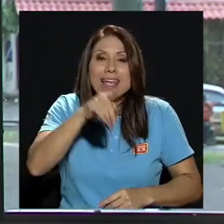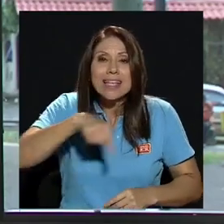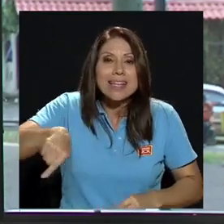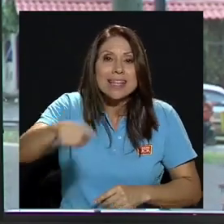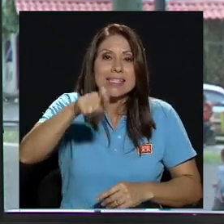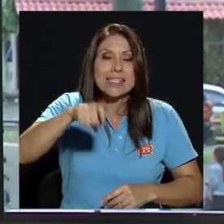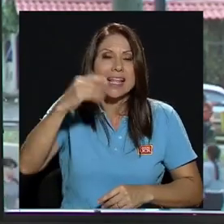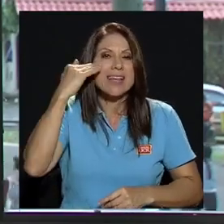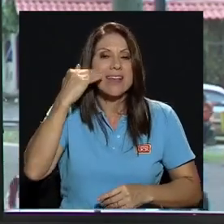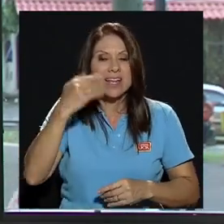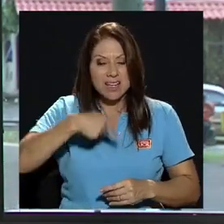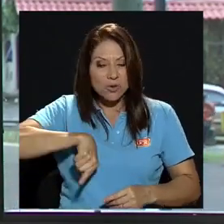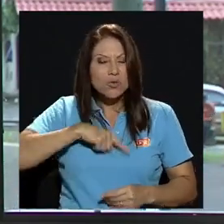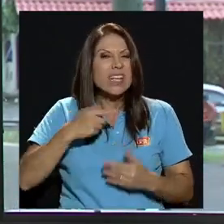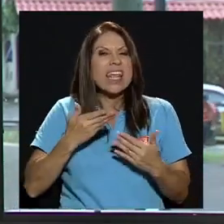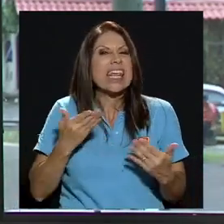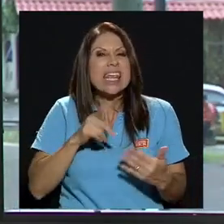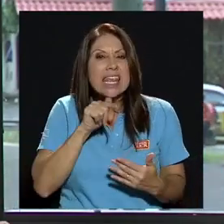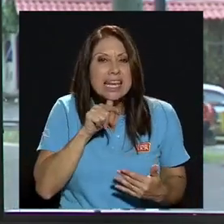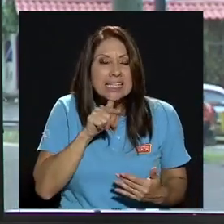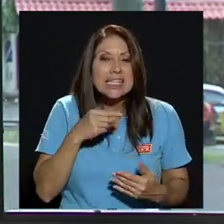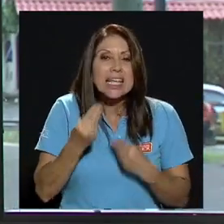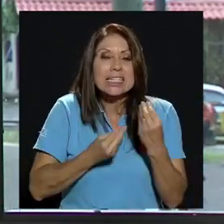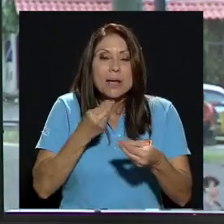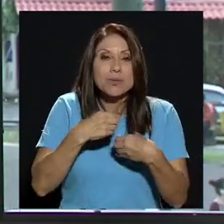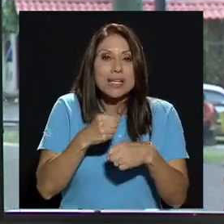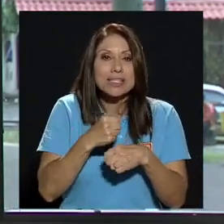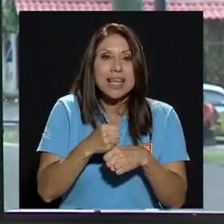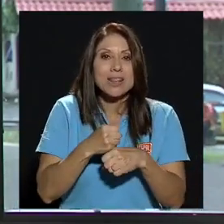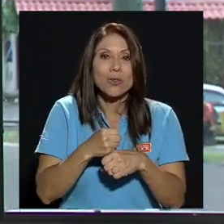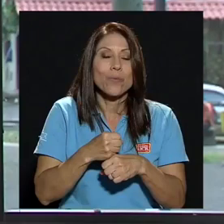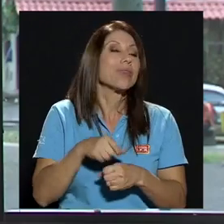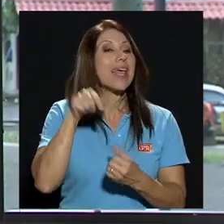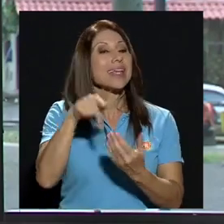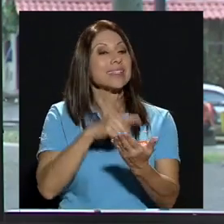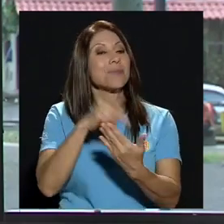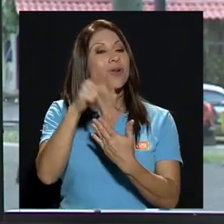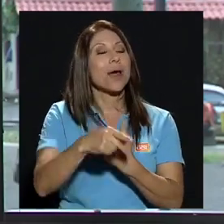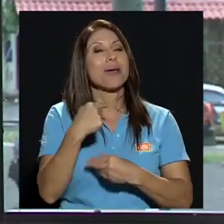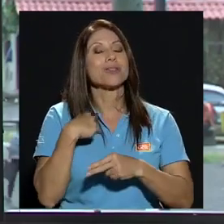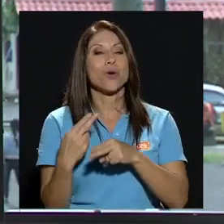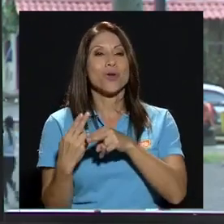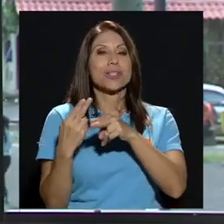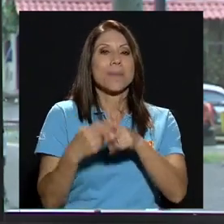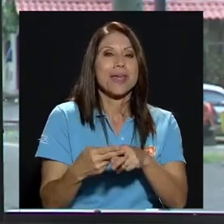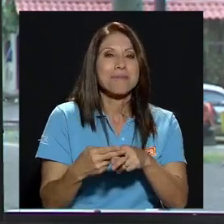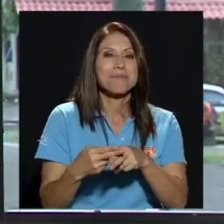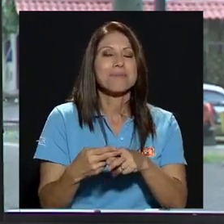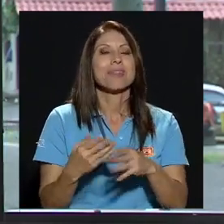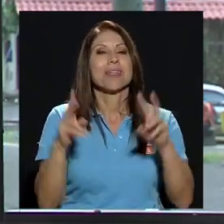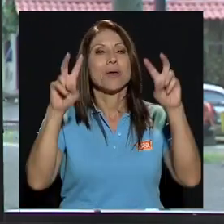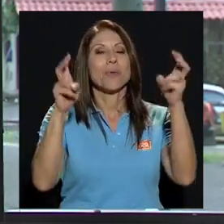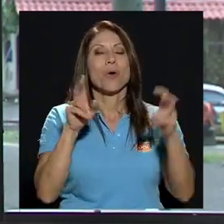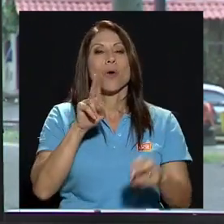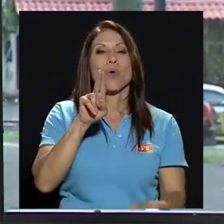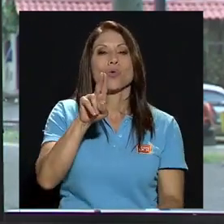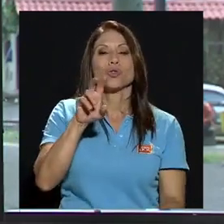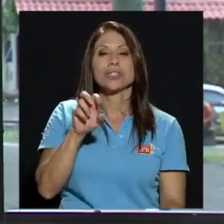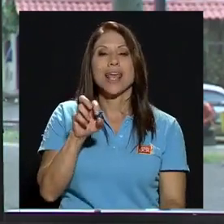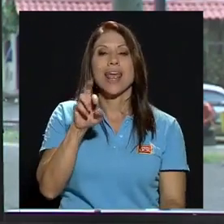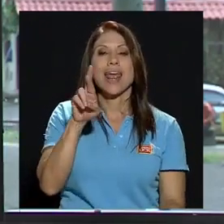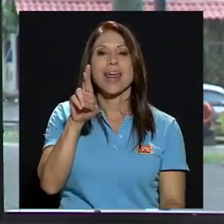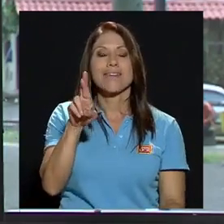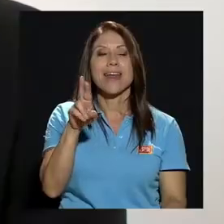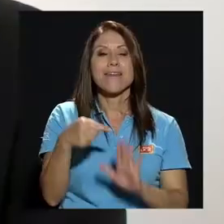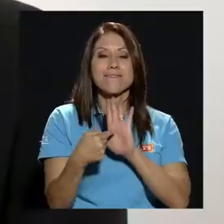y para mí eso es importantísimo este programa yo lo llamé UCR visible porque hay que dar ya visibilidad a lo